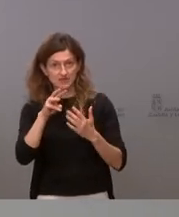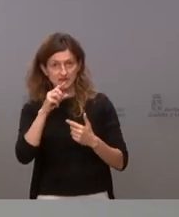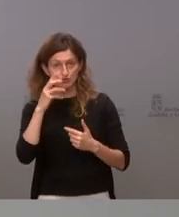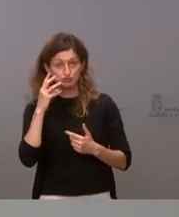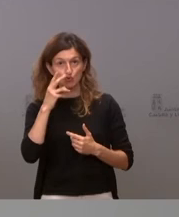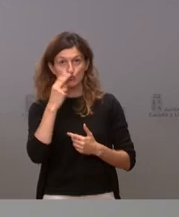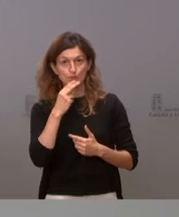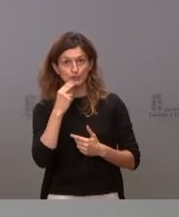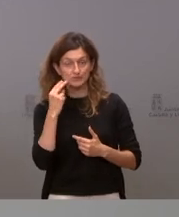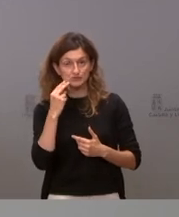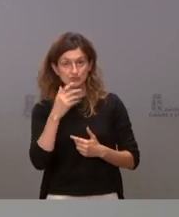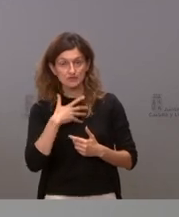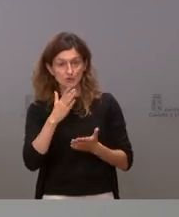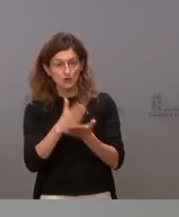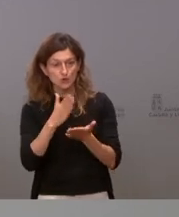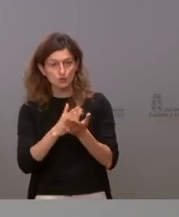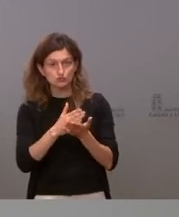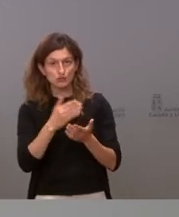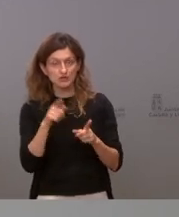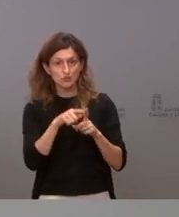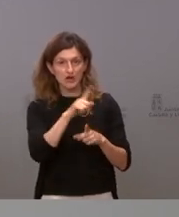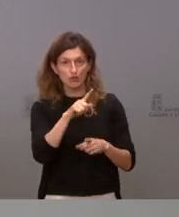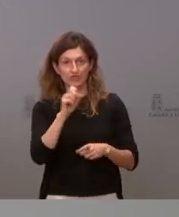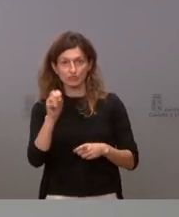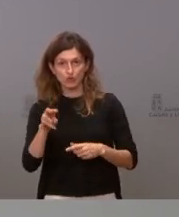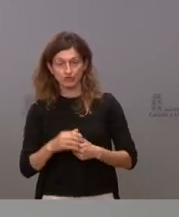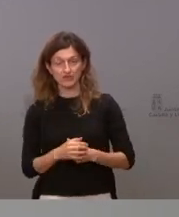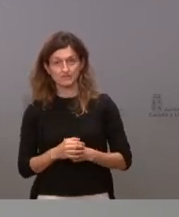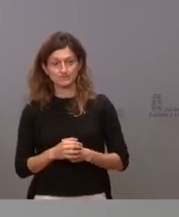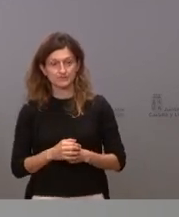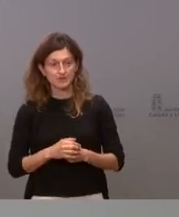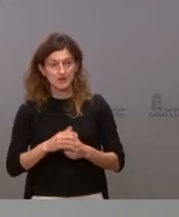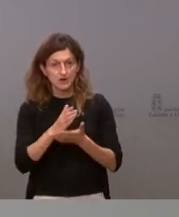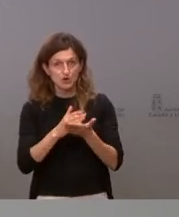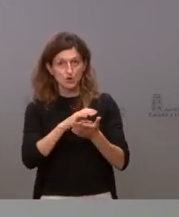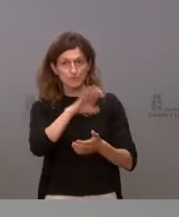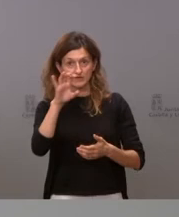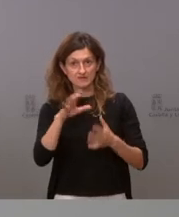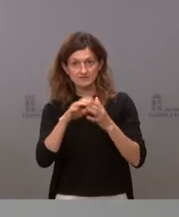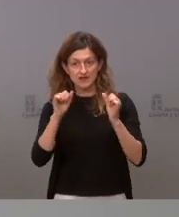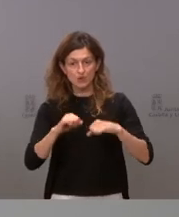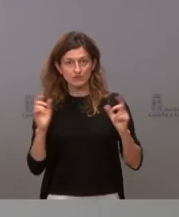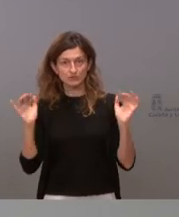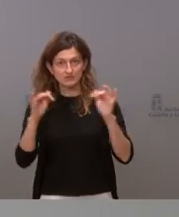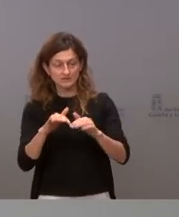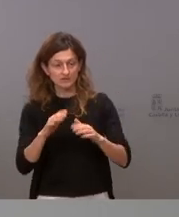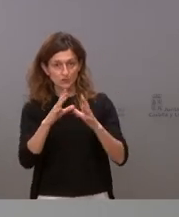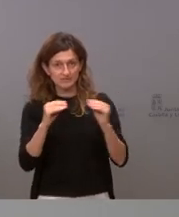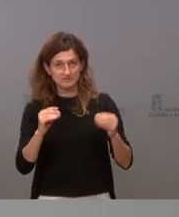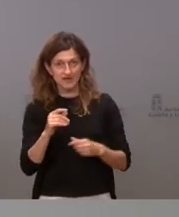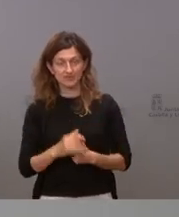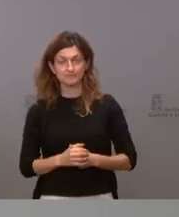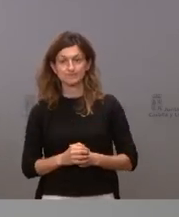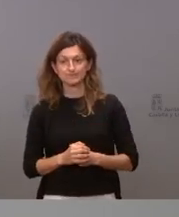compromiso era ponernos en el curso 11-12 es un compromiso que llevamos a cabo todas las comunidades autónomas en el acuerdo del Consejo Interuniversitario